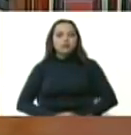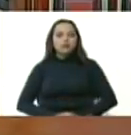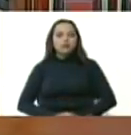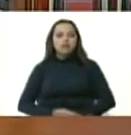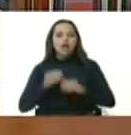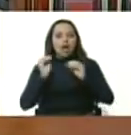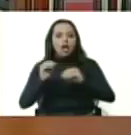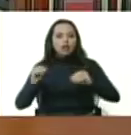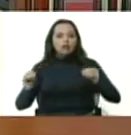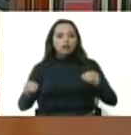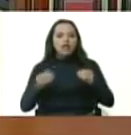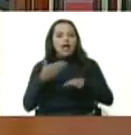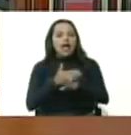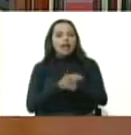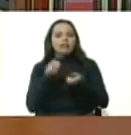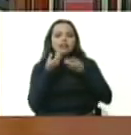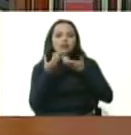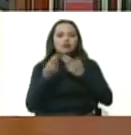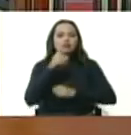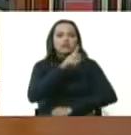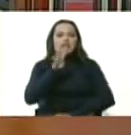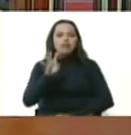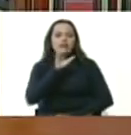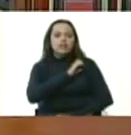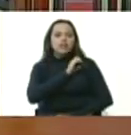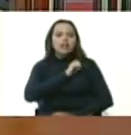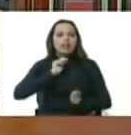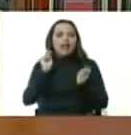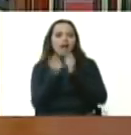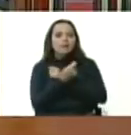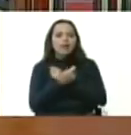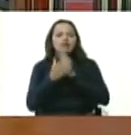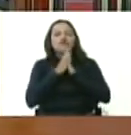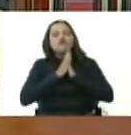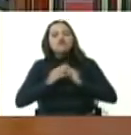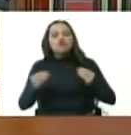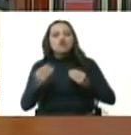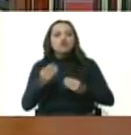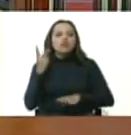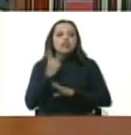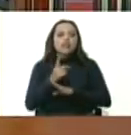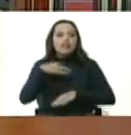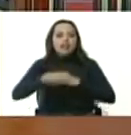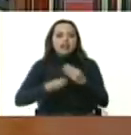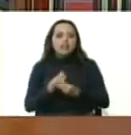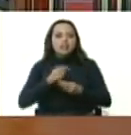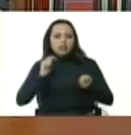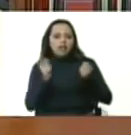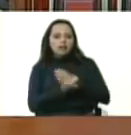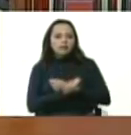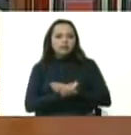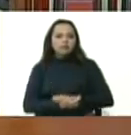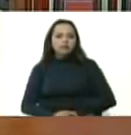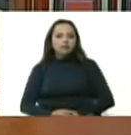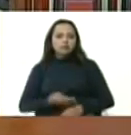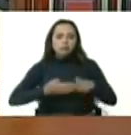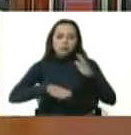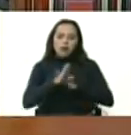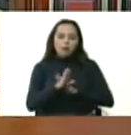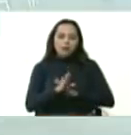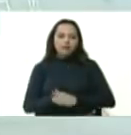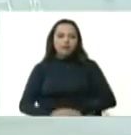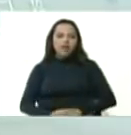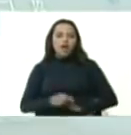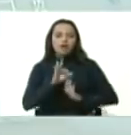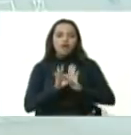anuncié en mi discurso del 14 de enero cambiar todo lo que tenga que ser cambiado vamos al fondo único